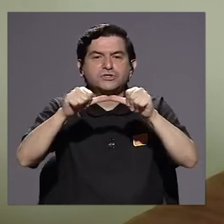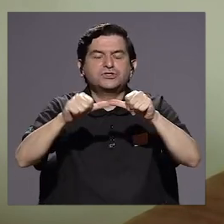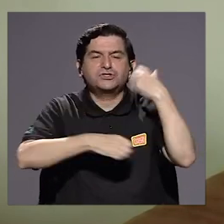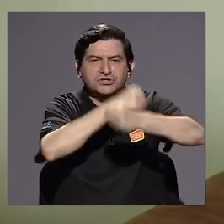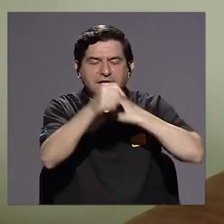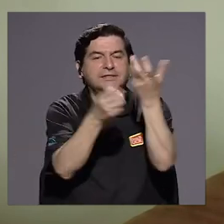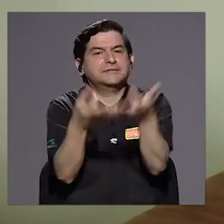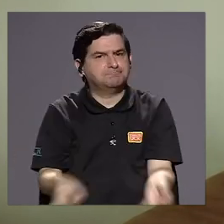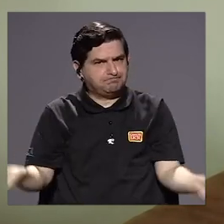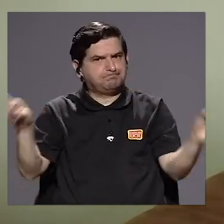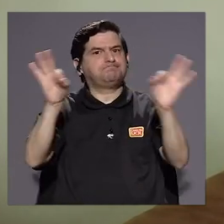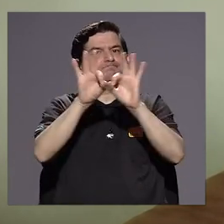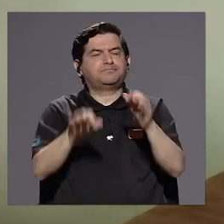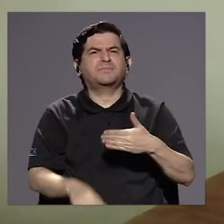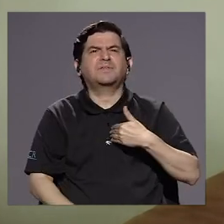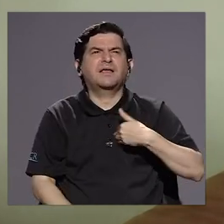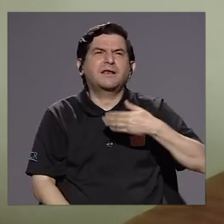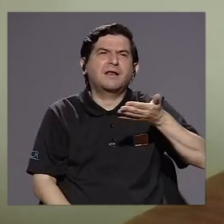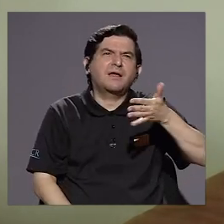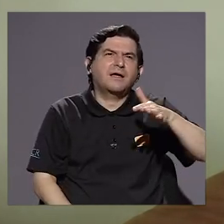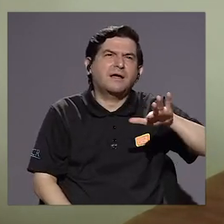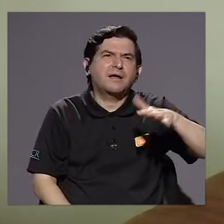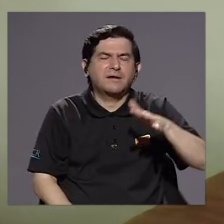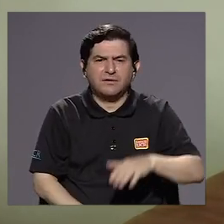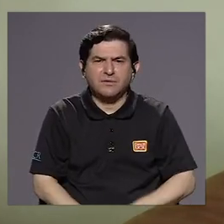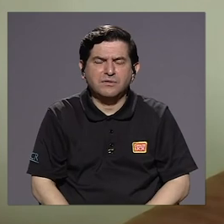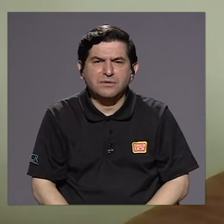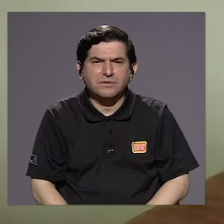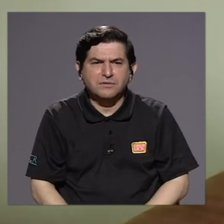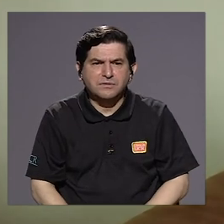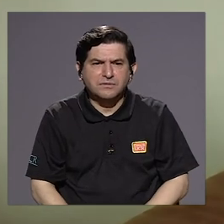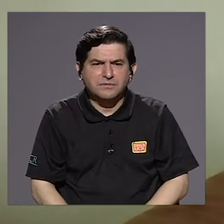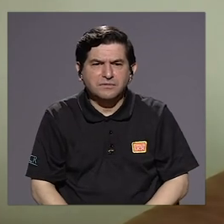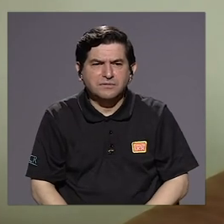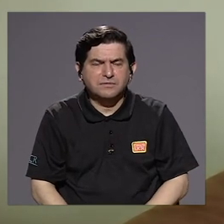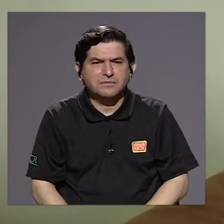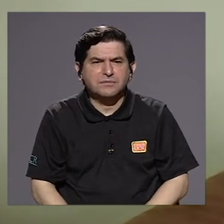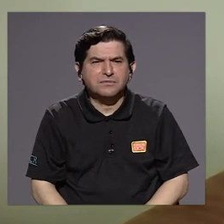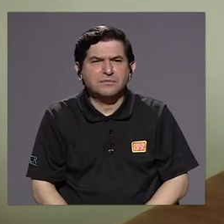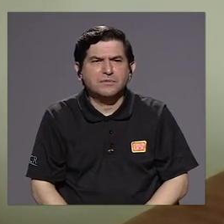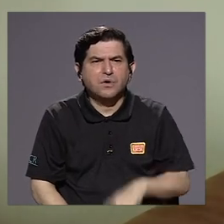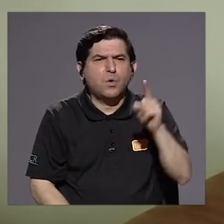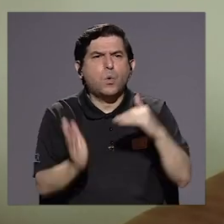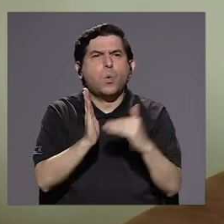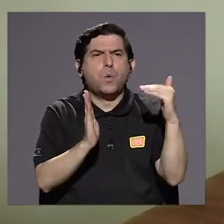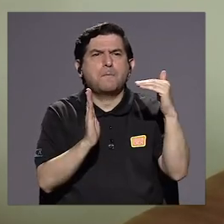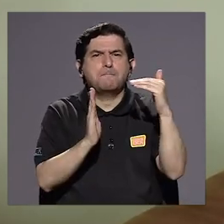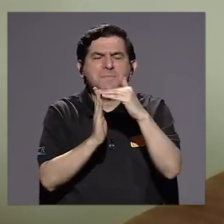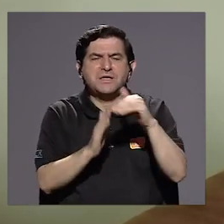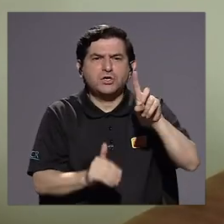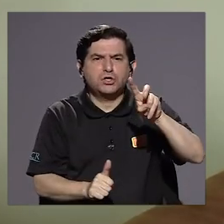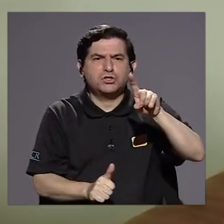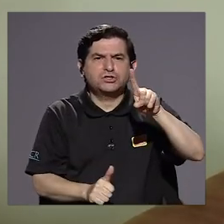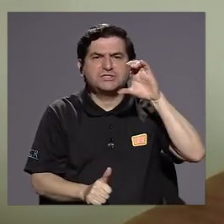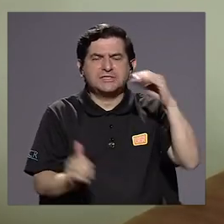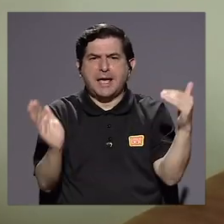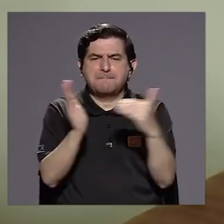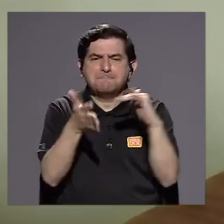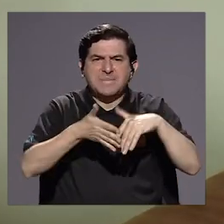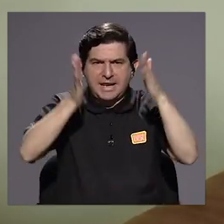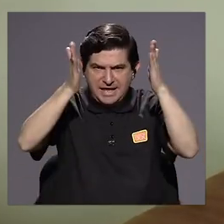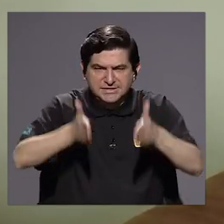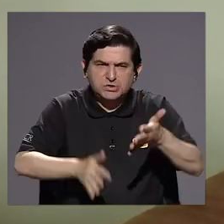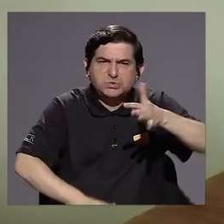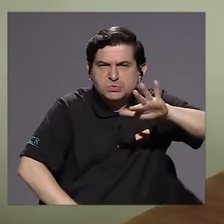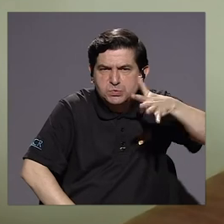importante. O sea, tenemos alrededor de un millón, un millón cien mil estudiantes. Hay